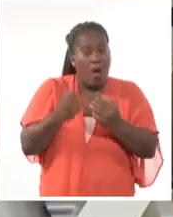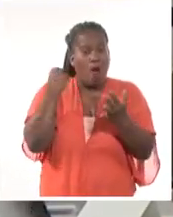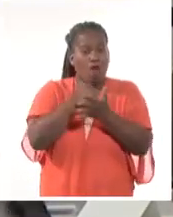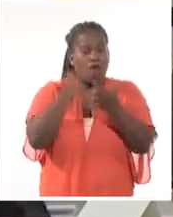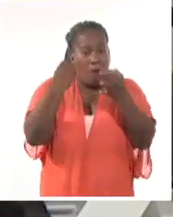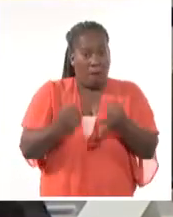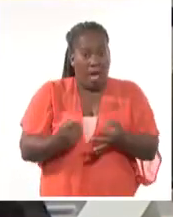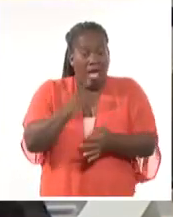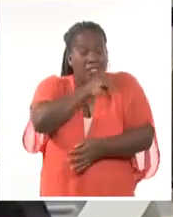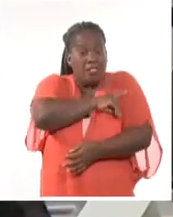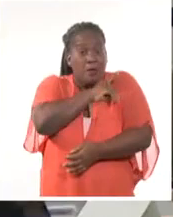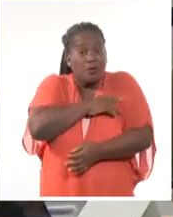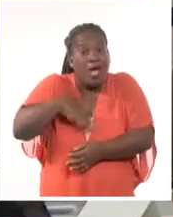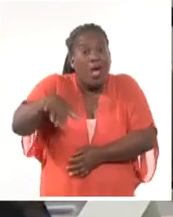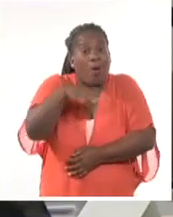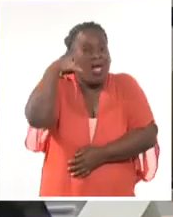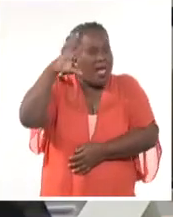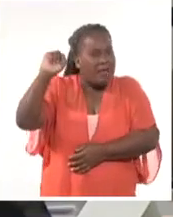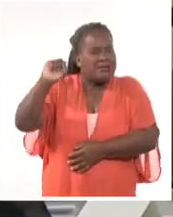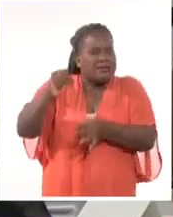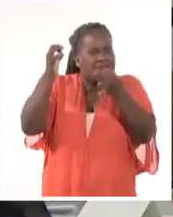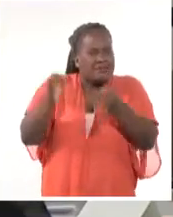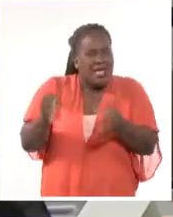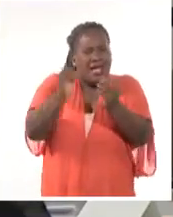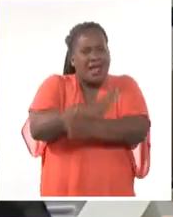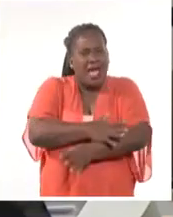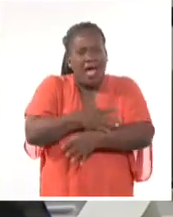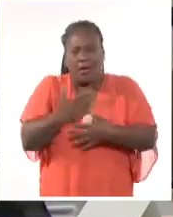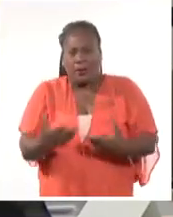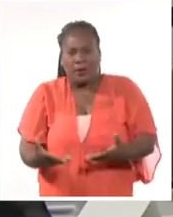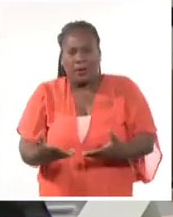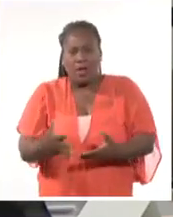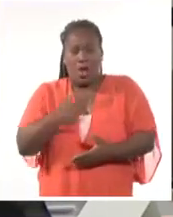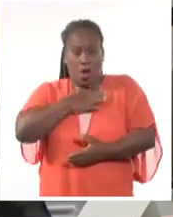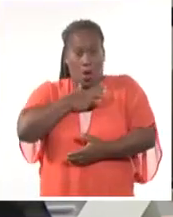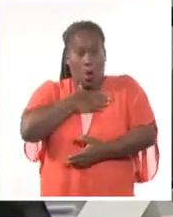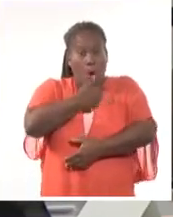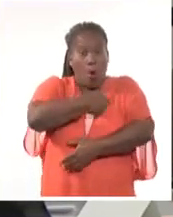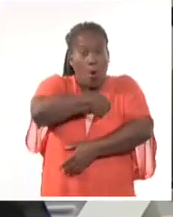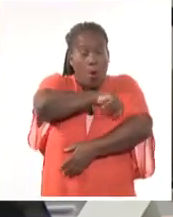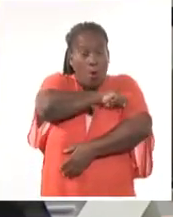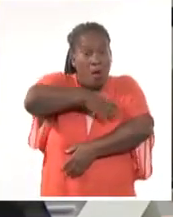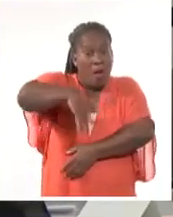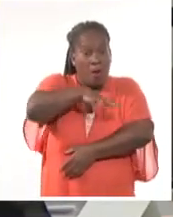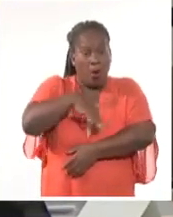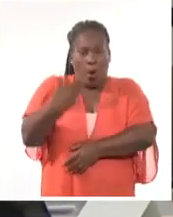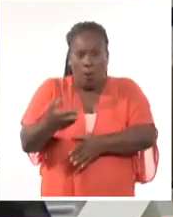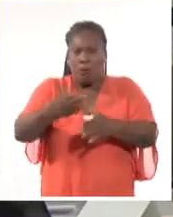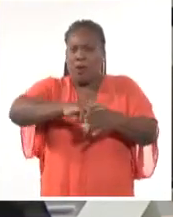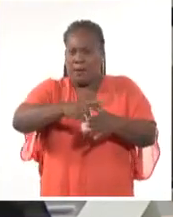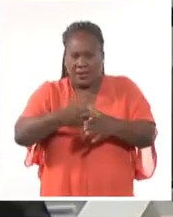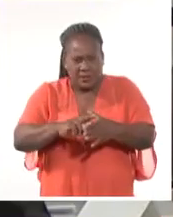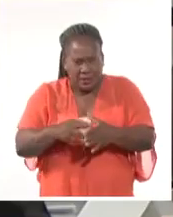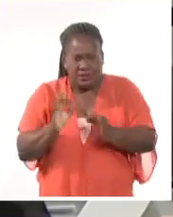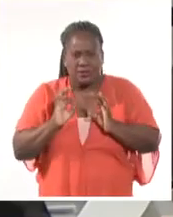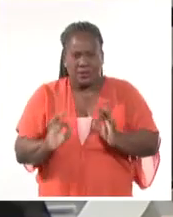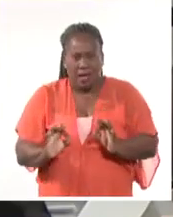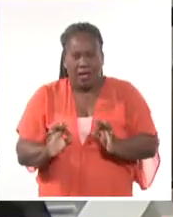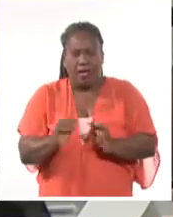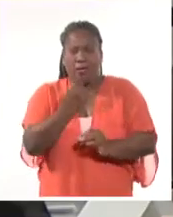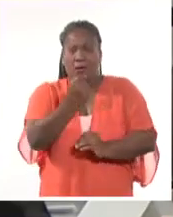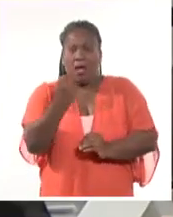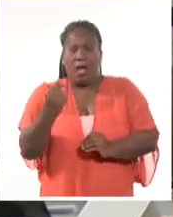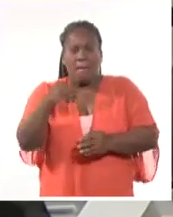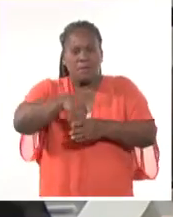claros de dónde se ven y de dónde nuestro pueblo está representado en cada uno de las partidas de